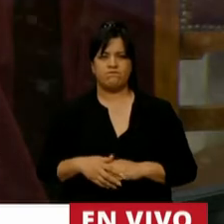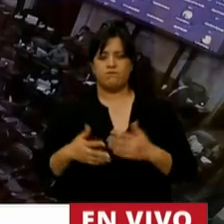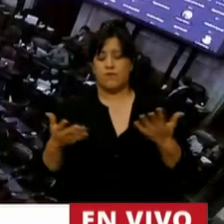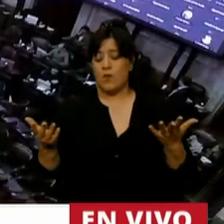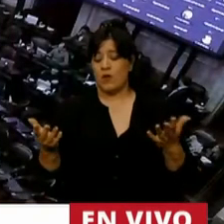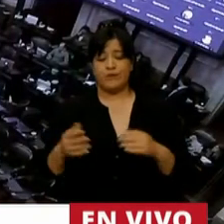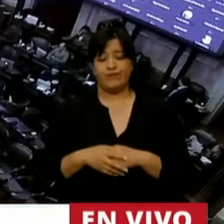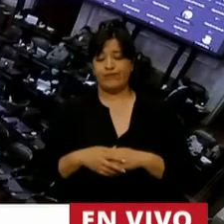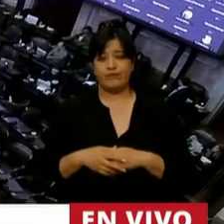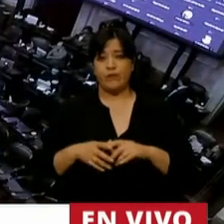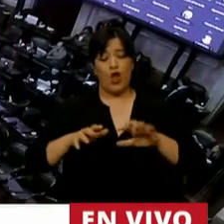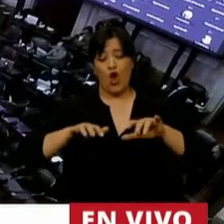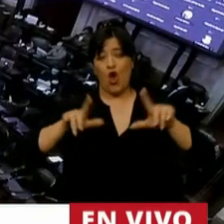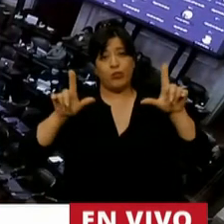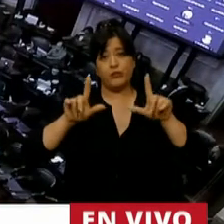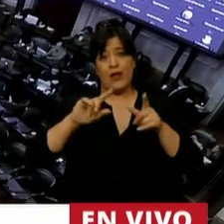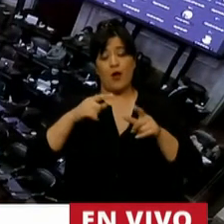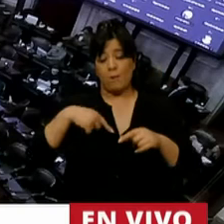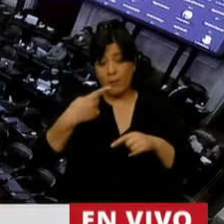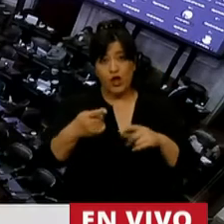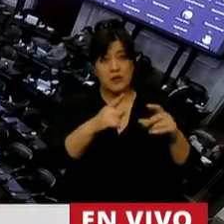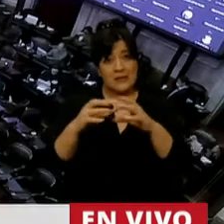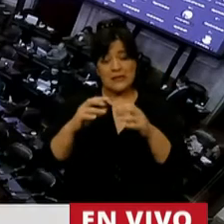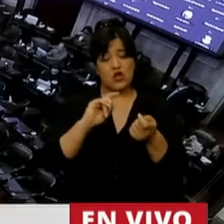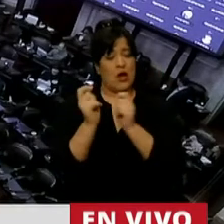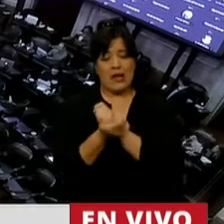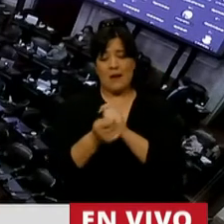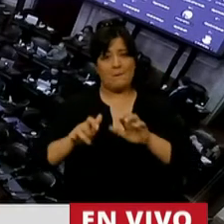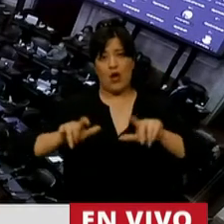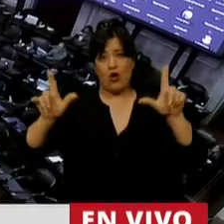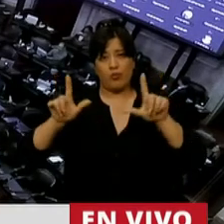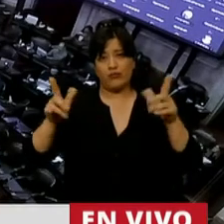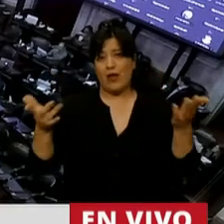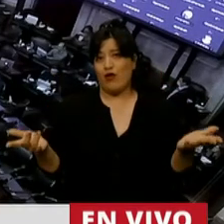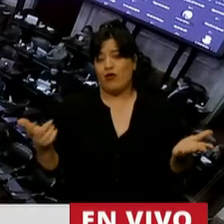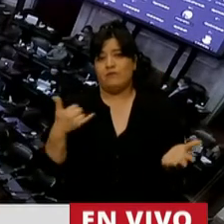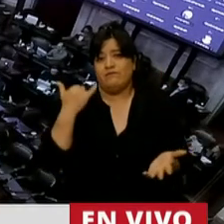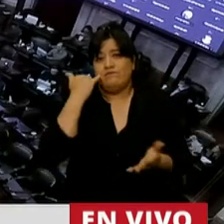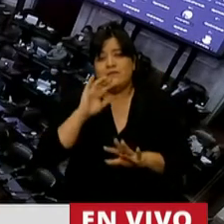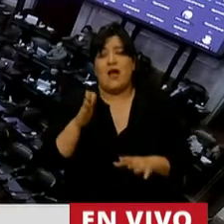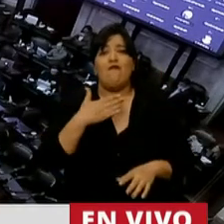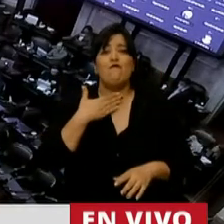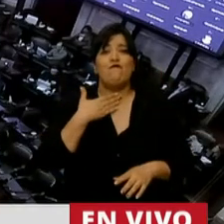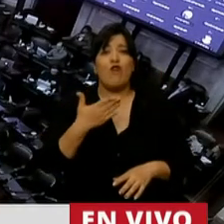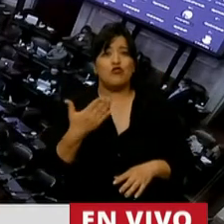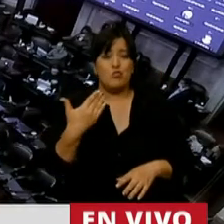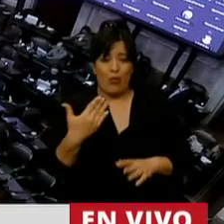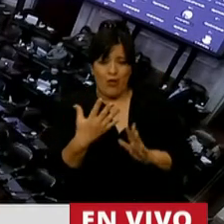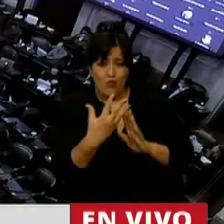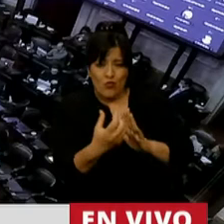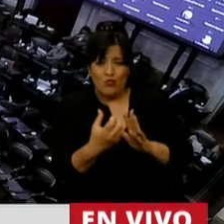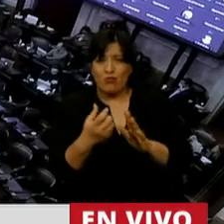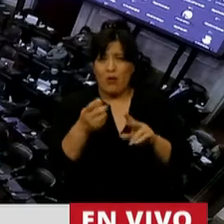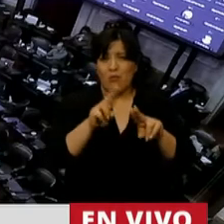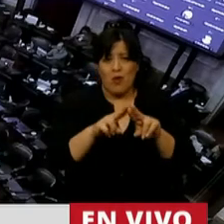cambiar la computadora para la próxima, señor presidente, pero ha sido solamente el tono de mi voz que lo pueda modificar, porque no